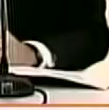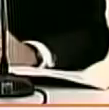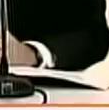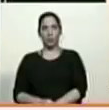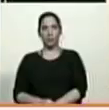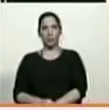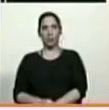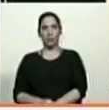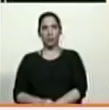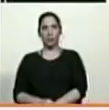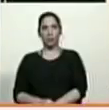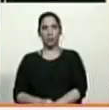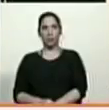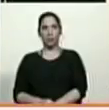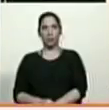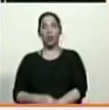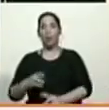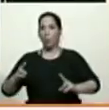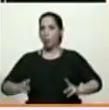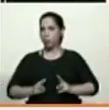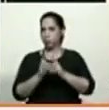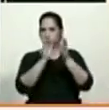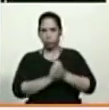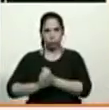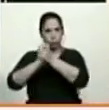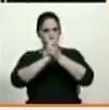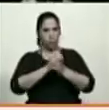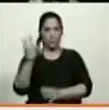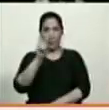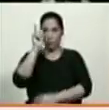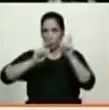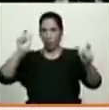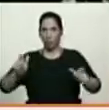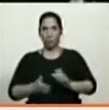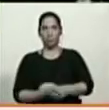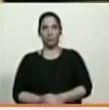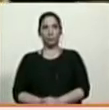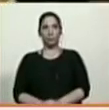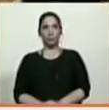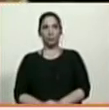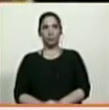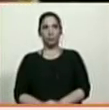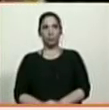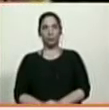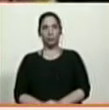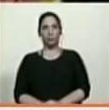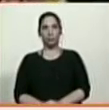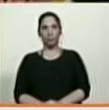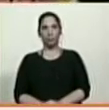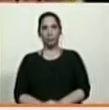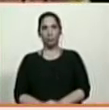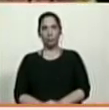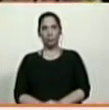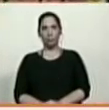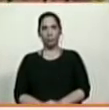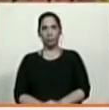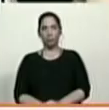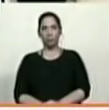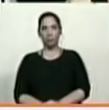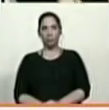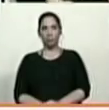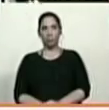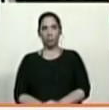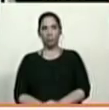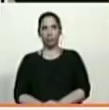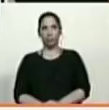mantendrá con la unión de todos los venezolanos. Buenas tardes, inicia la ronda de preguntas. Gracias,